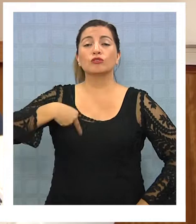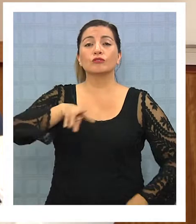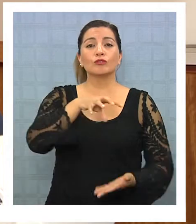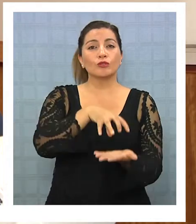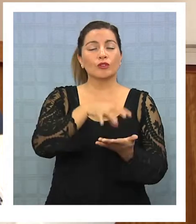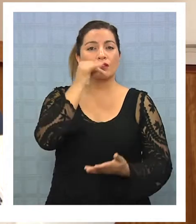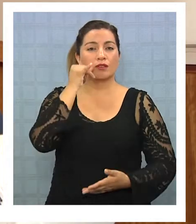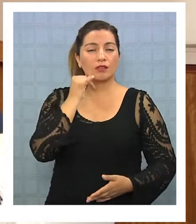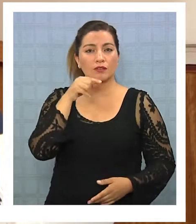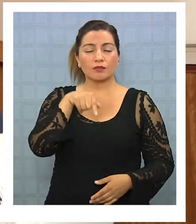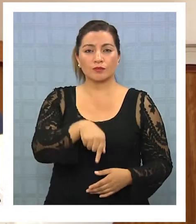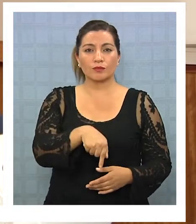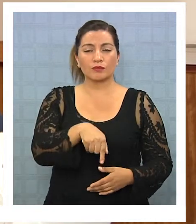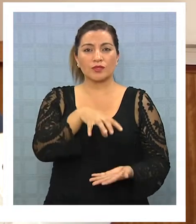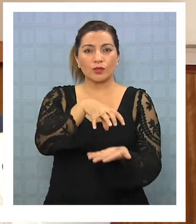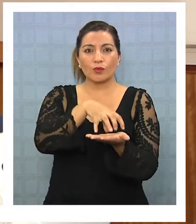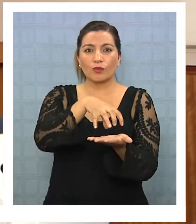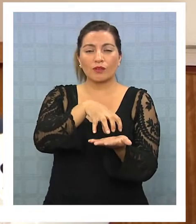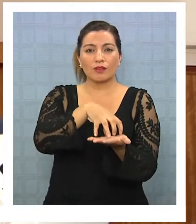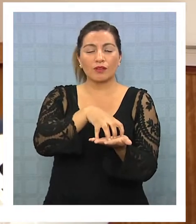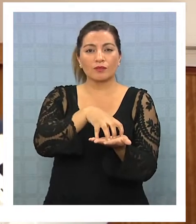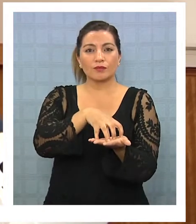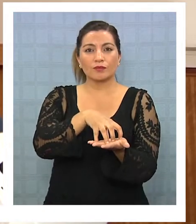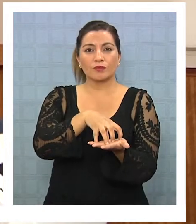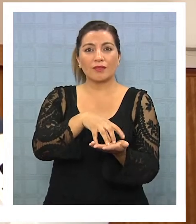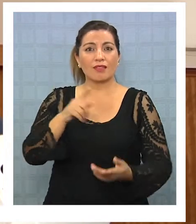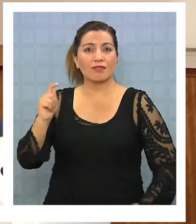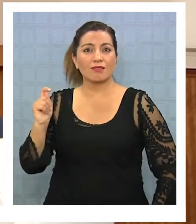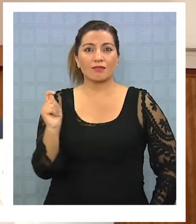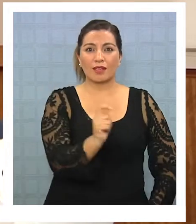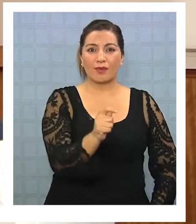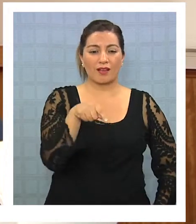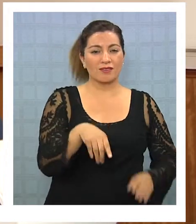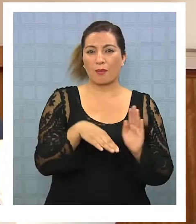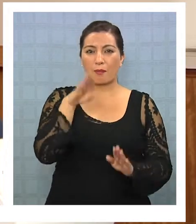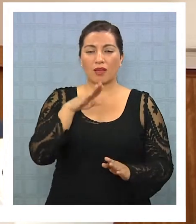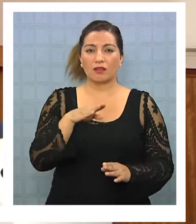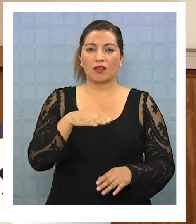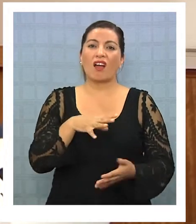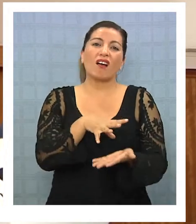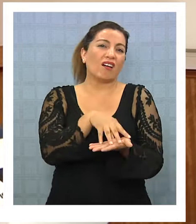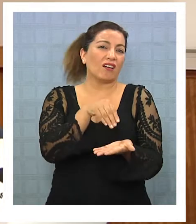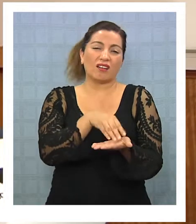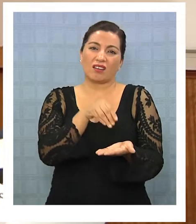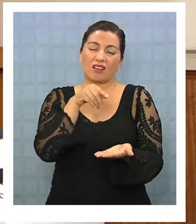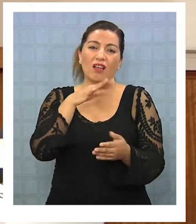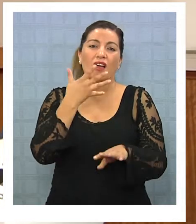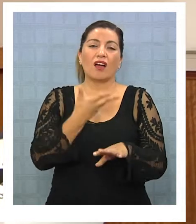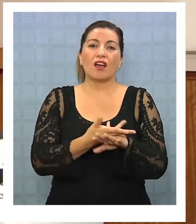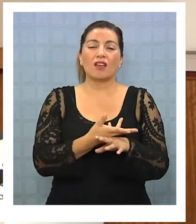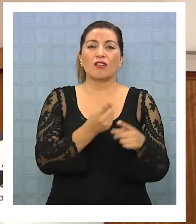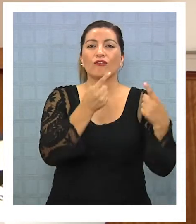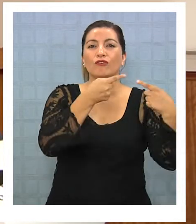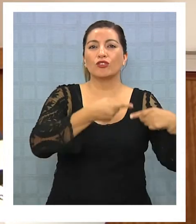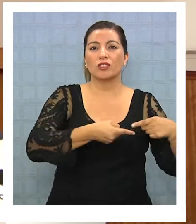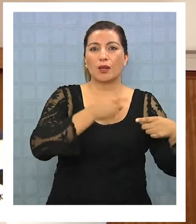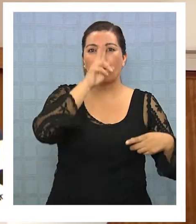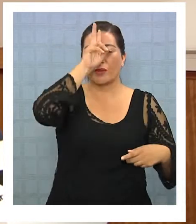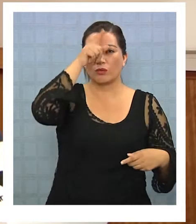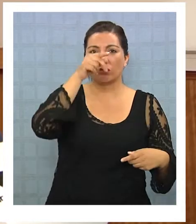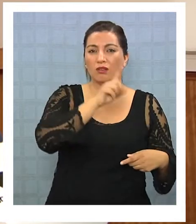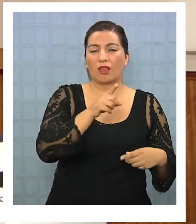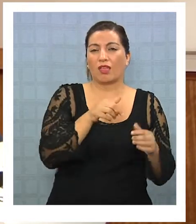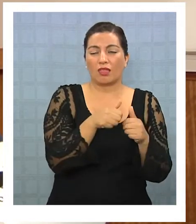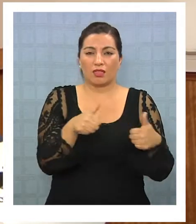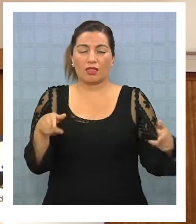en que, Tarapacá sobre todo, Arica tiene frontera con Perú, ya no es frontera